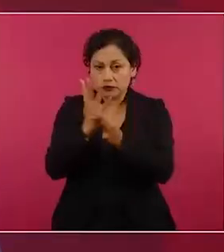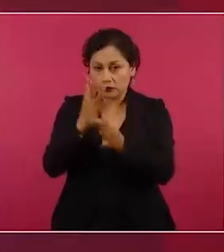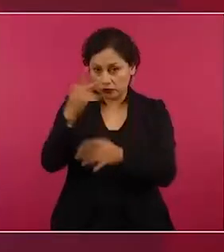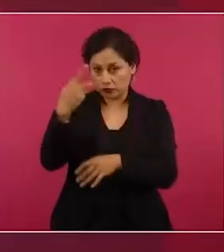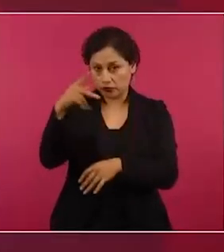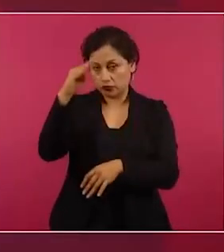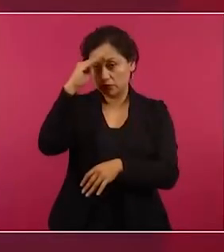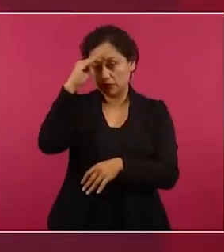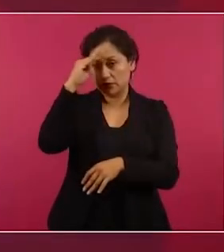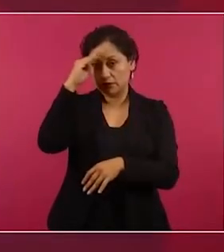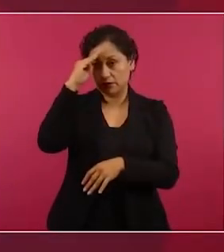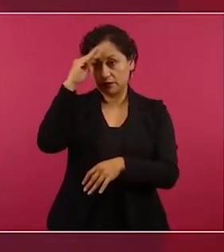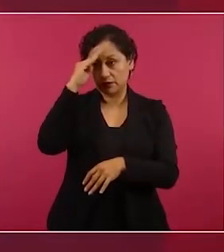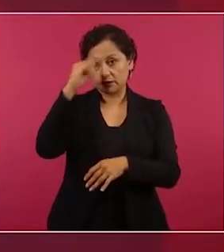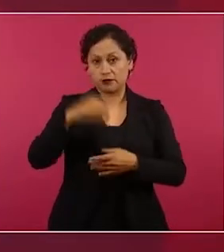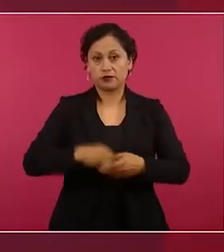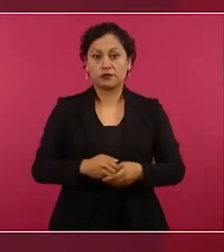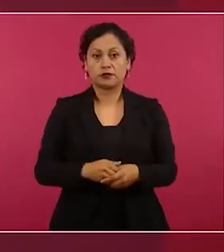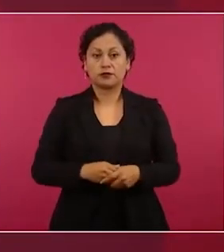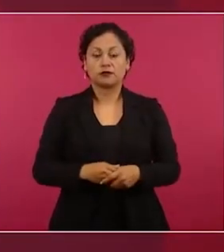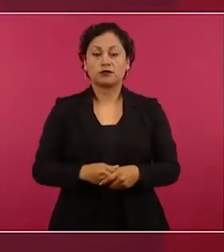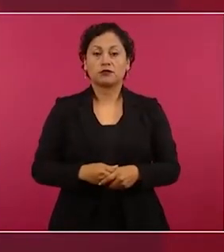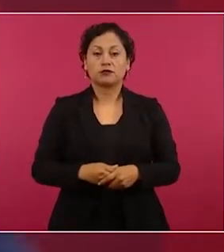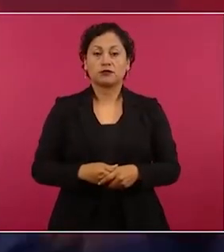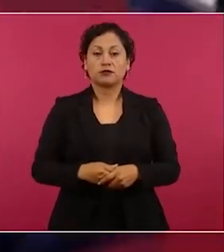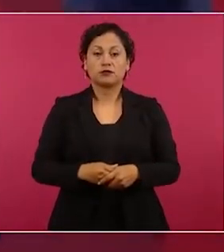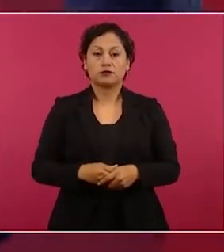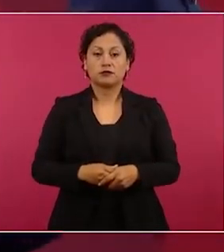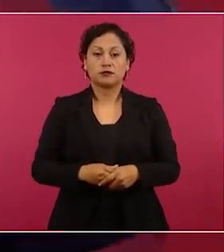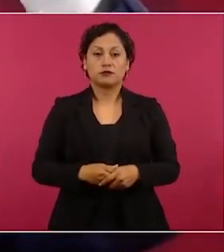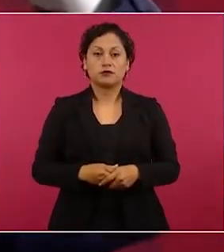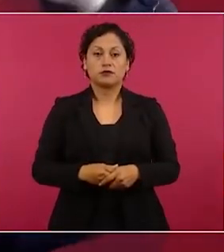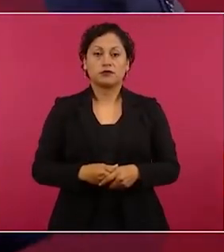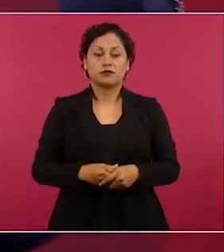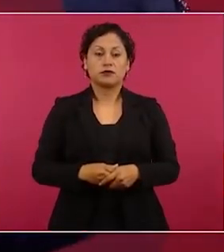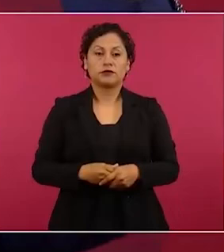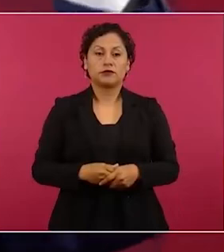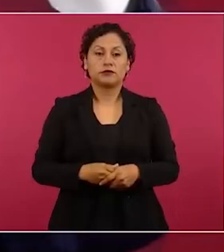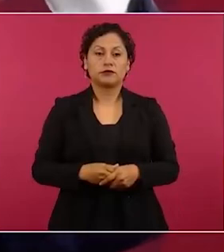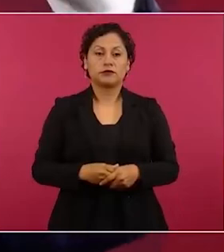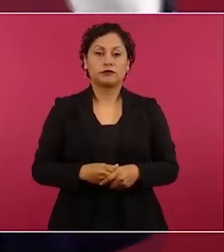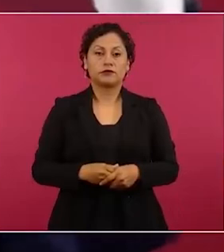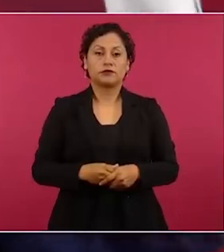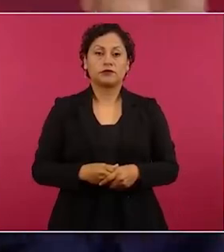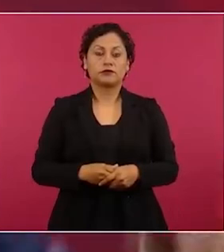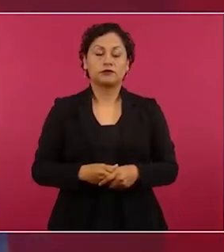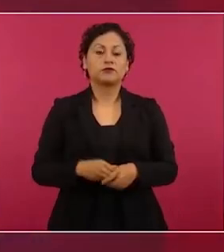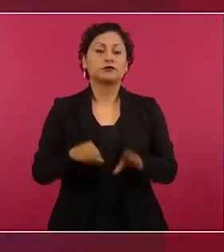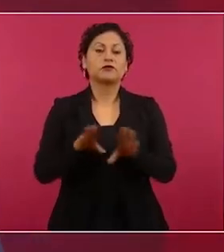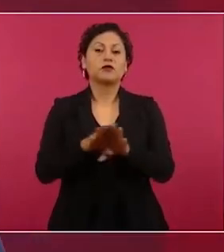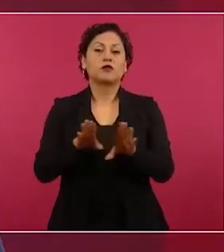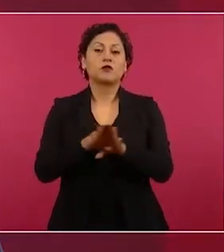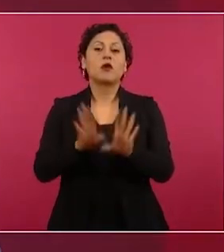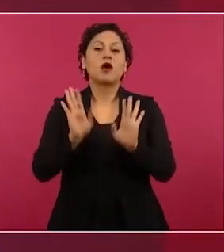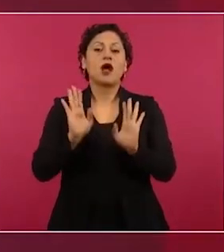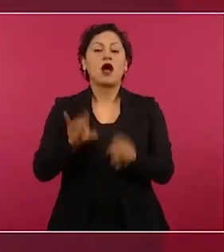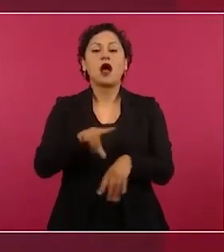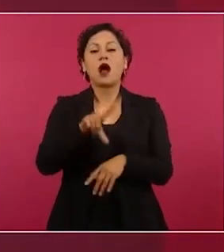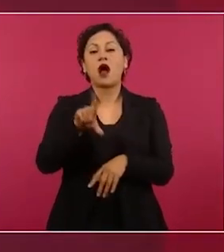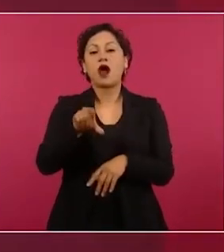participan en todo este asunto de que iba a pasar tiempo. No.